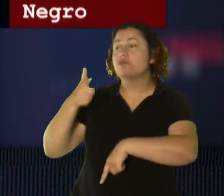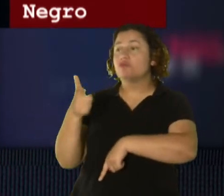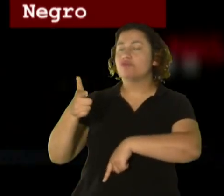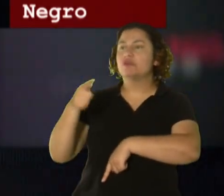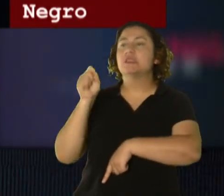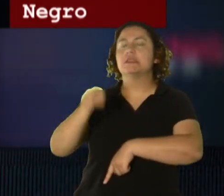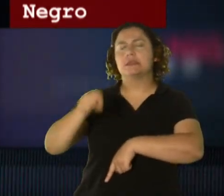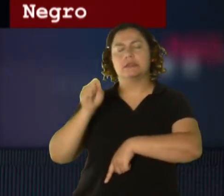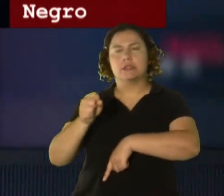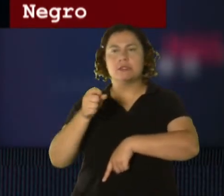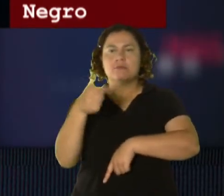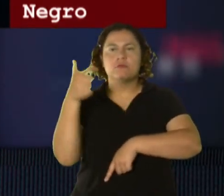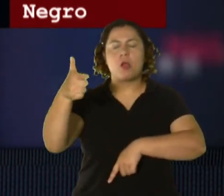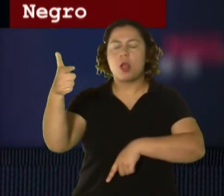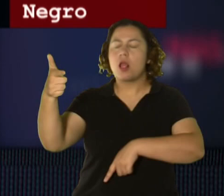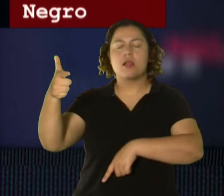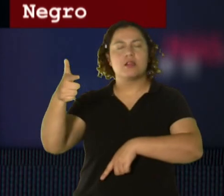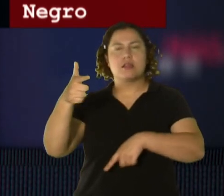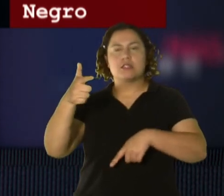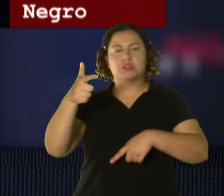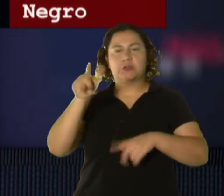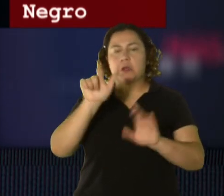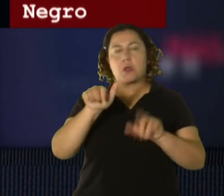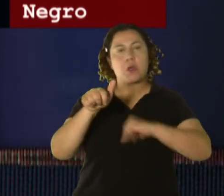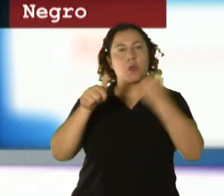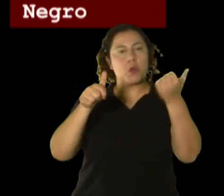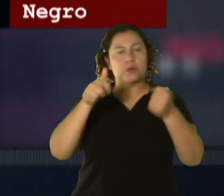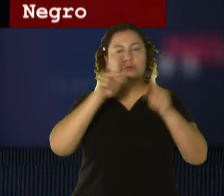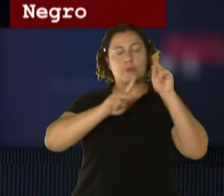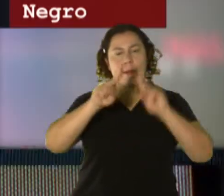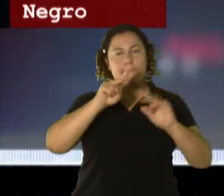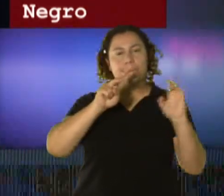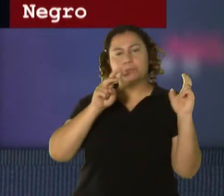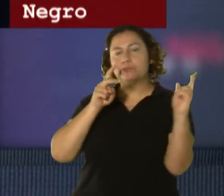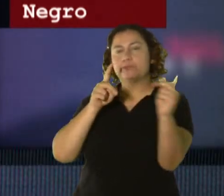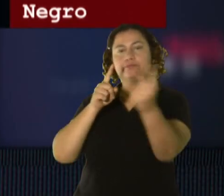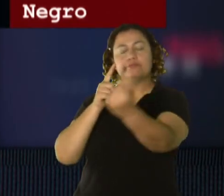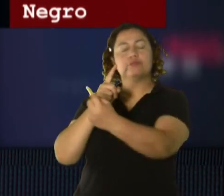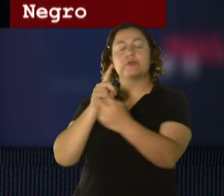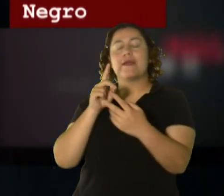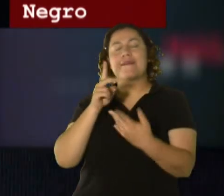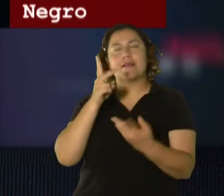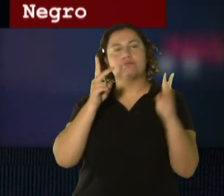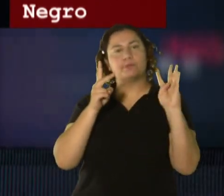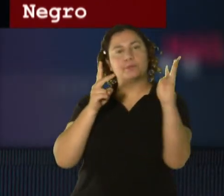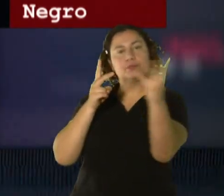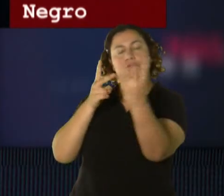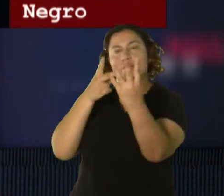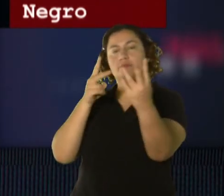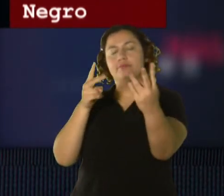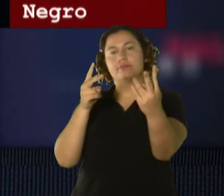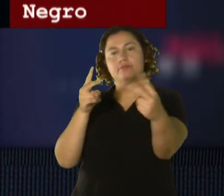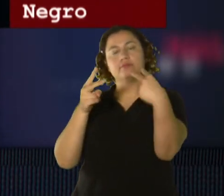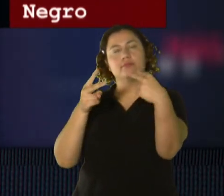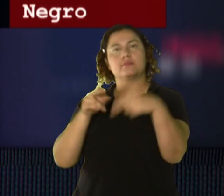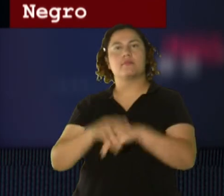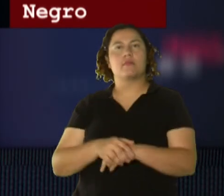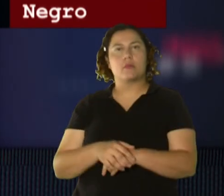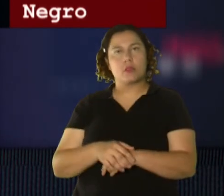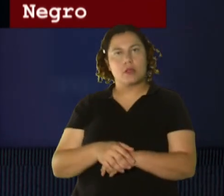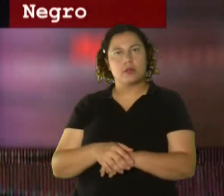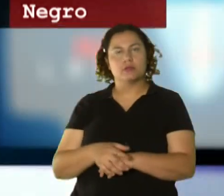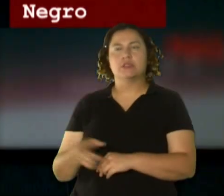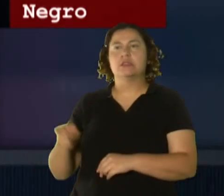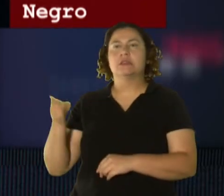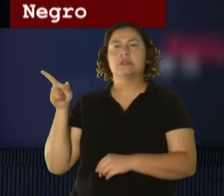amenazó directamente delante de otras personas, amenazándola de muerte en todo momento. Este individuo se le conoce como una persona